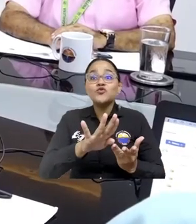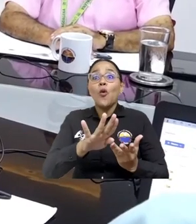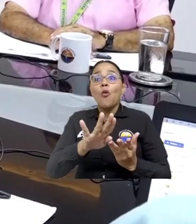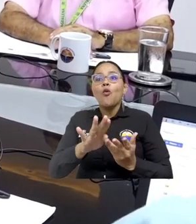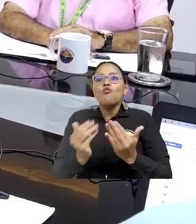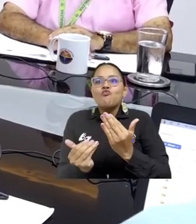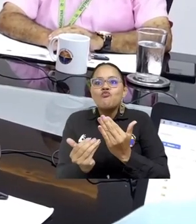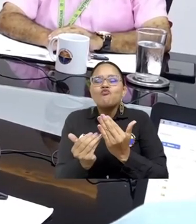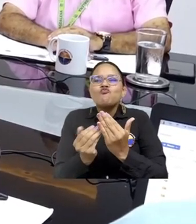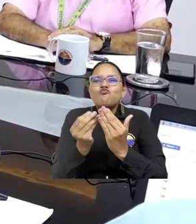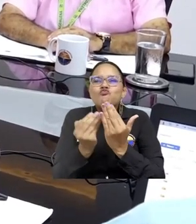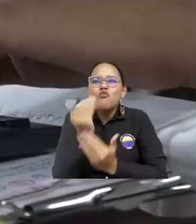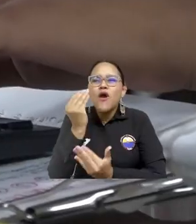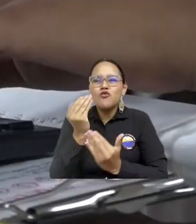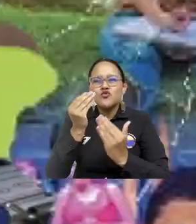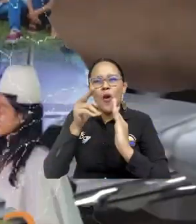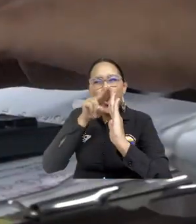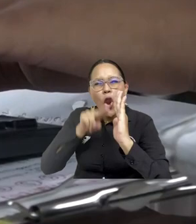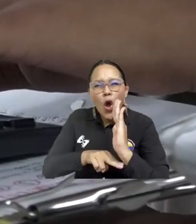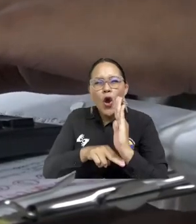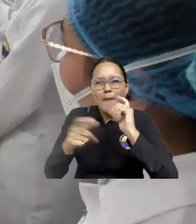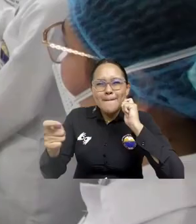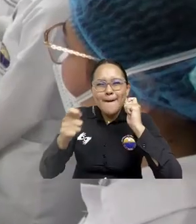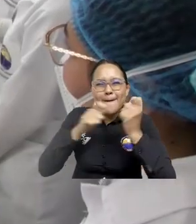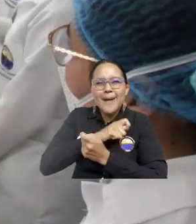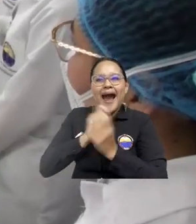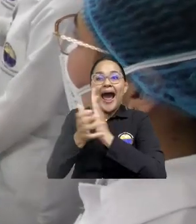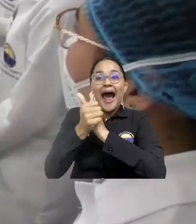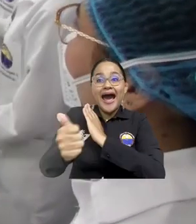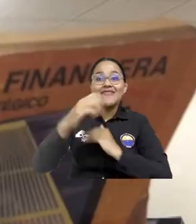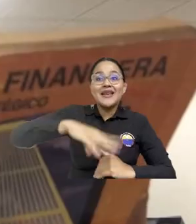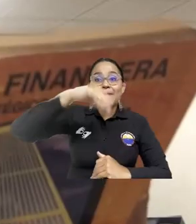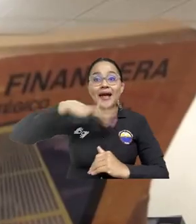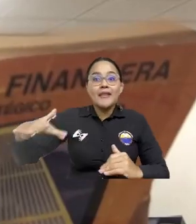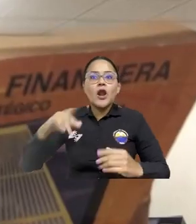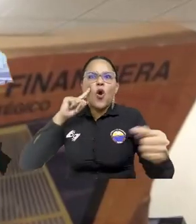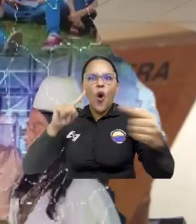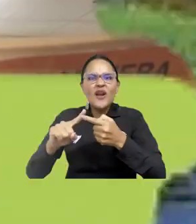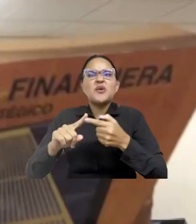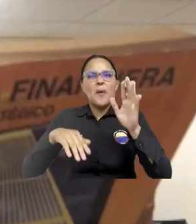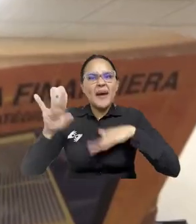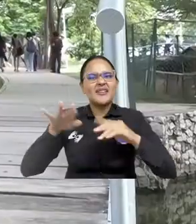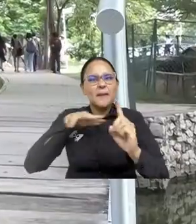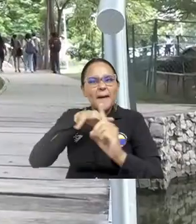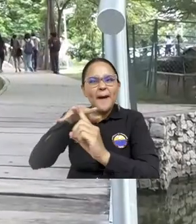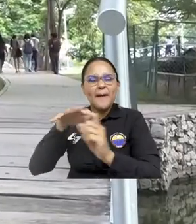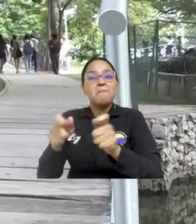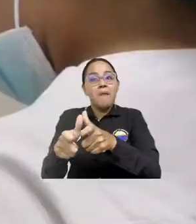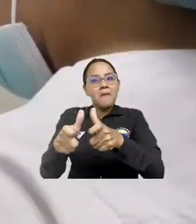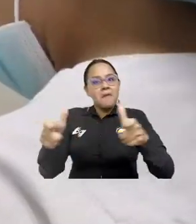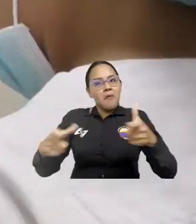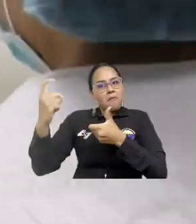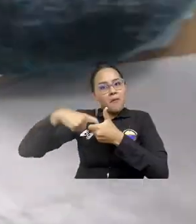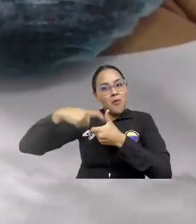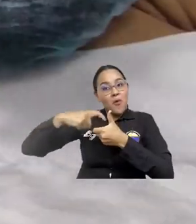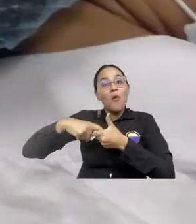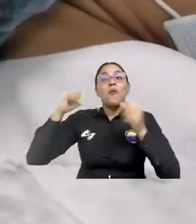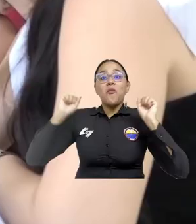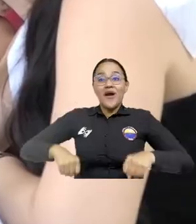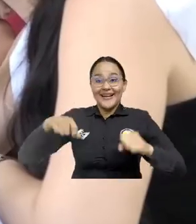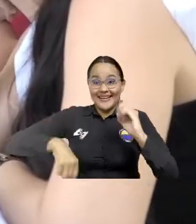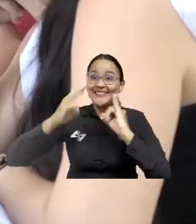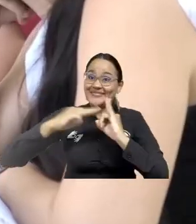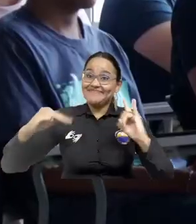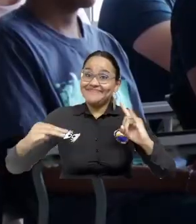destaca la actualización del programa Talento Magdalena, con el que se pretende ampliar la cobertura y beneficios para quienes accedan a la Alma